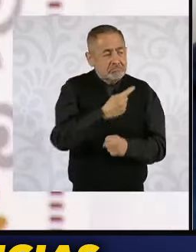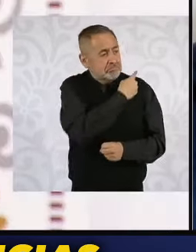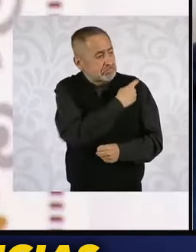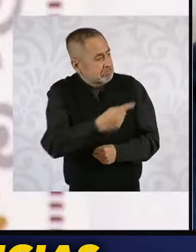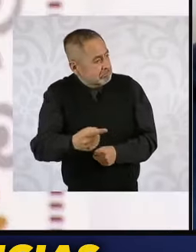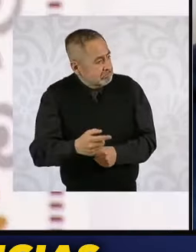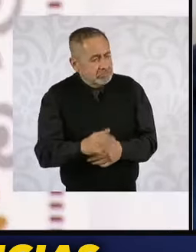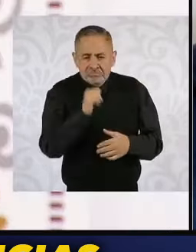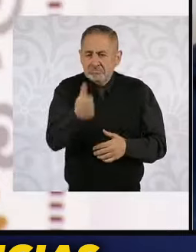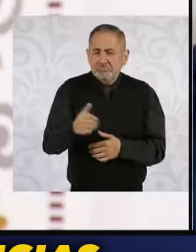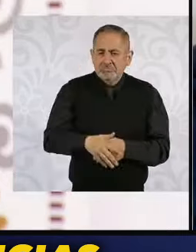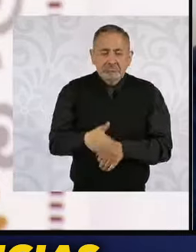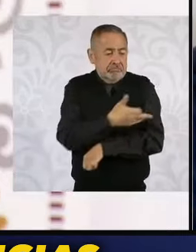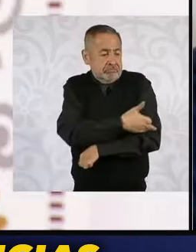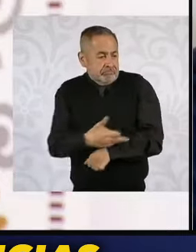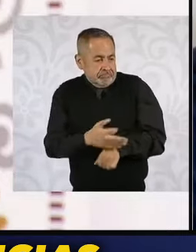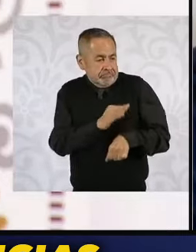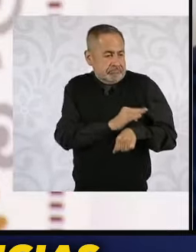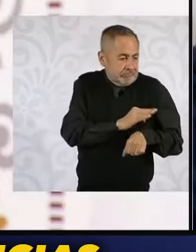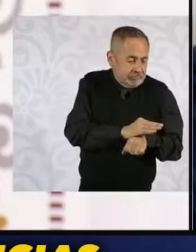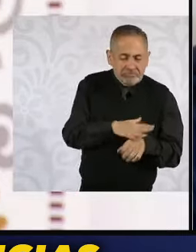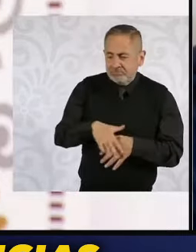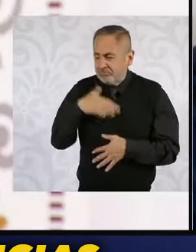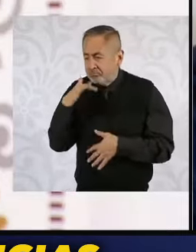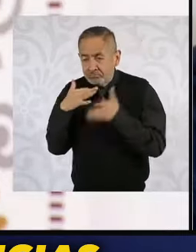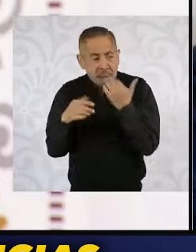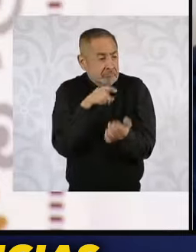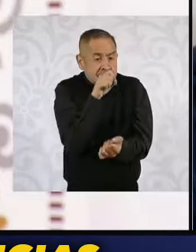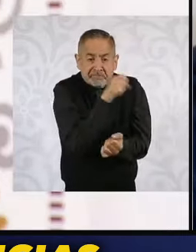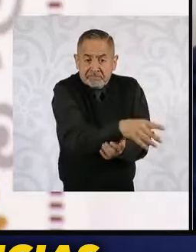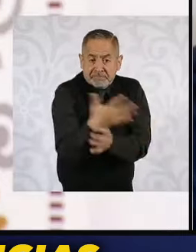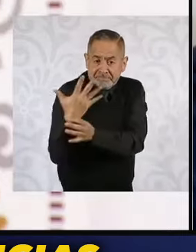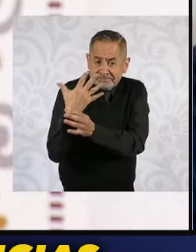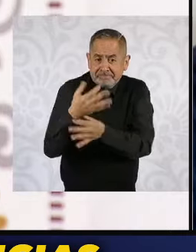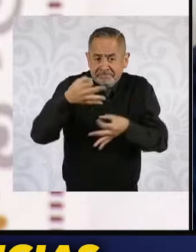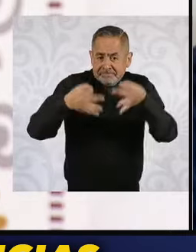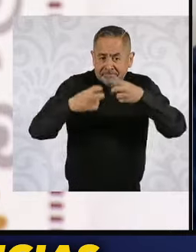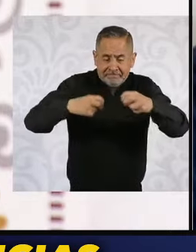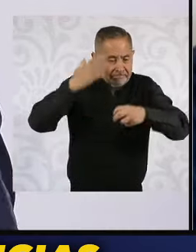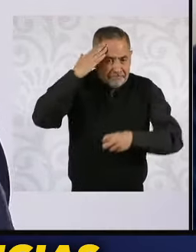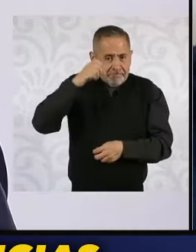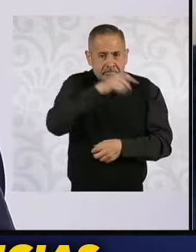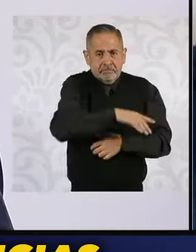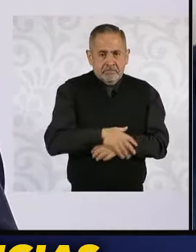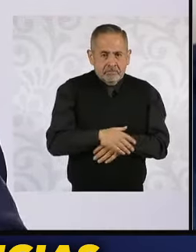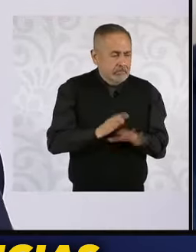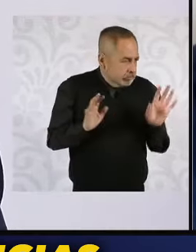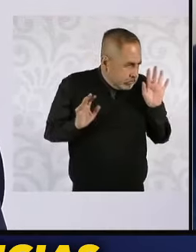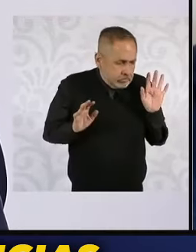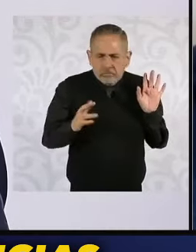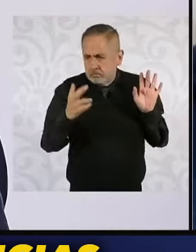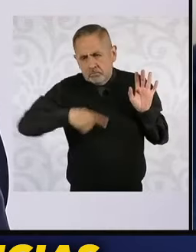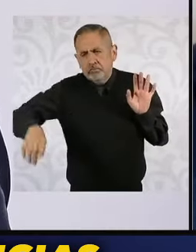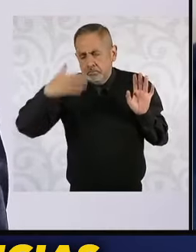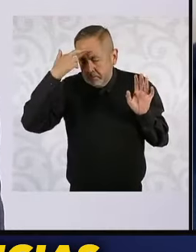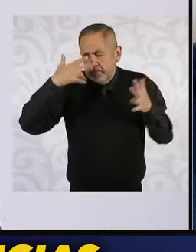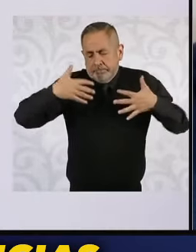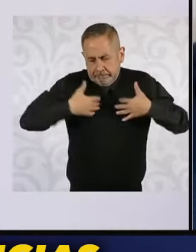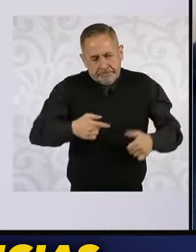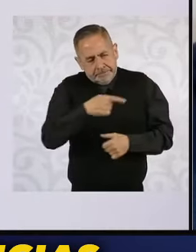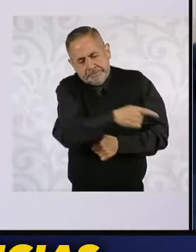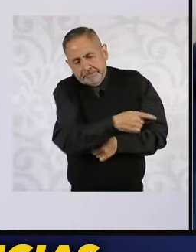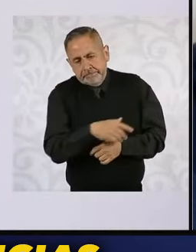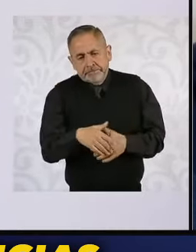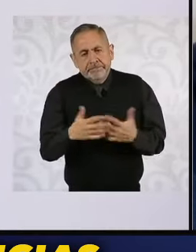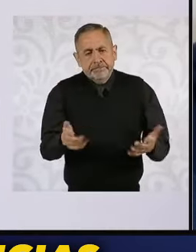familismo, corrupción, dicho por los propios ministros de la Corte. Nadie cuestiona esa información. Entonces,